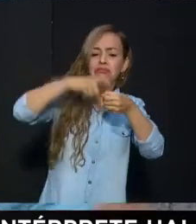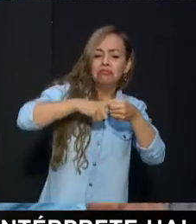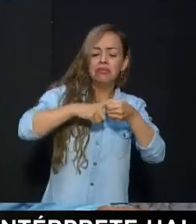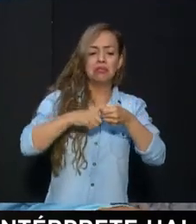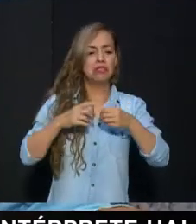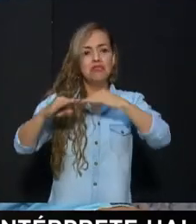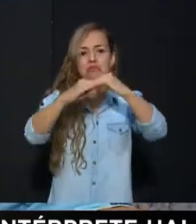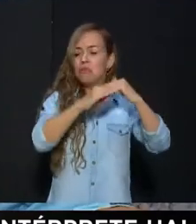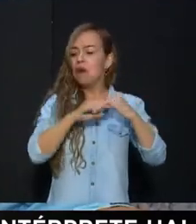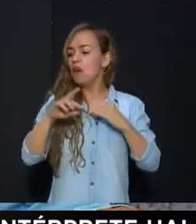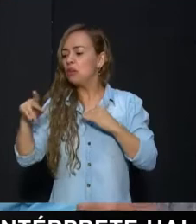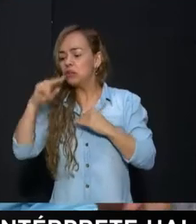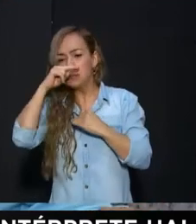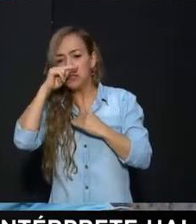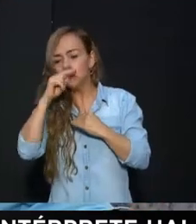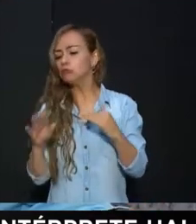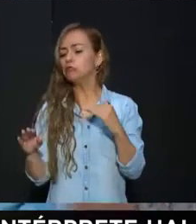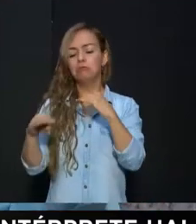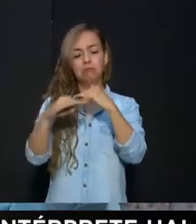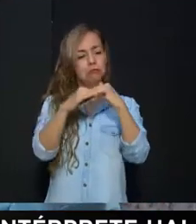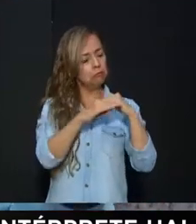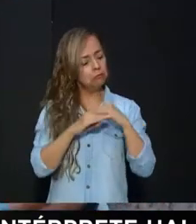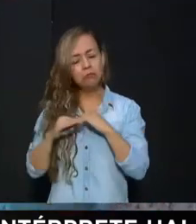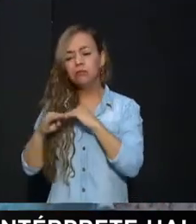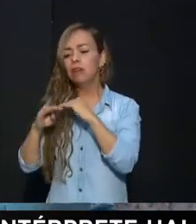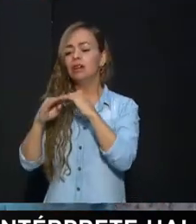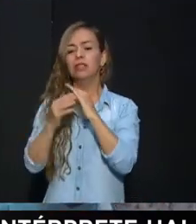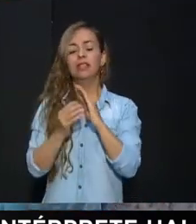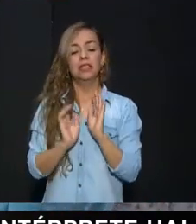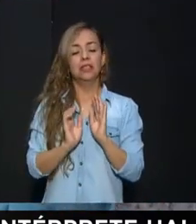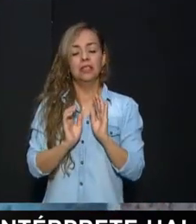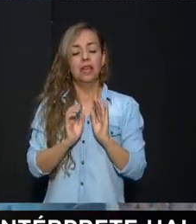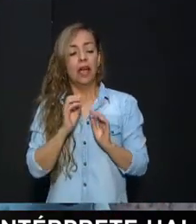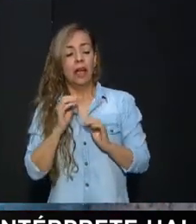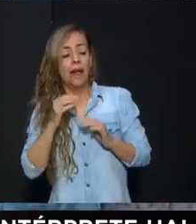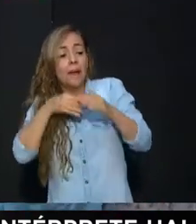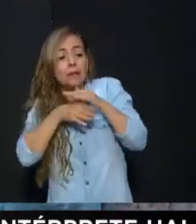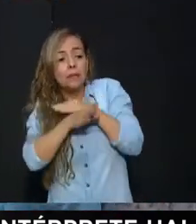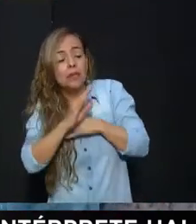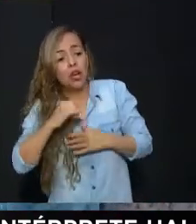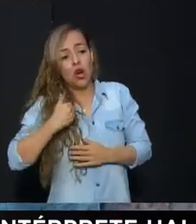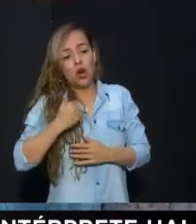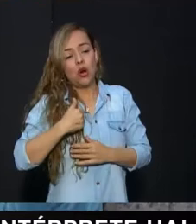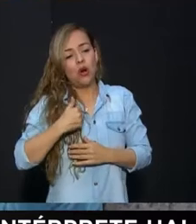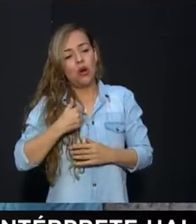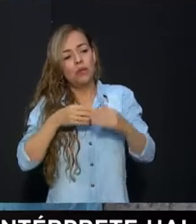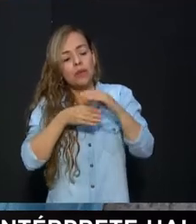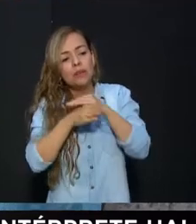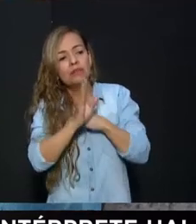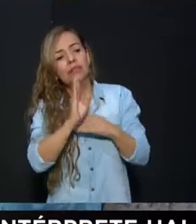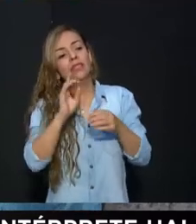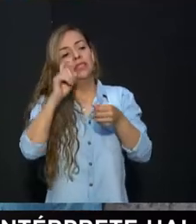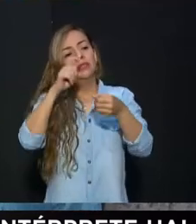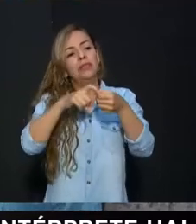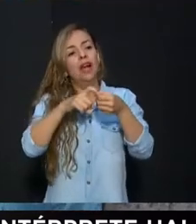niños. Para estar en iguales capacidades, igual cuando un joven entra en la empresa laboral, se le ve esa cara de satisfacción a los padres